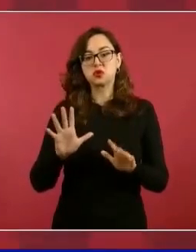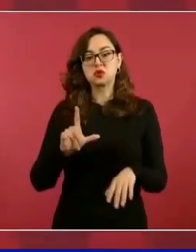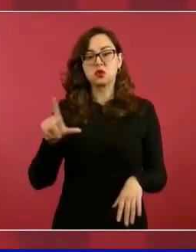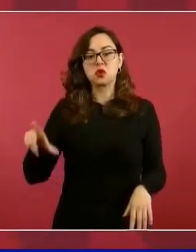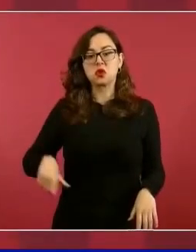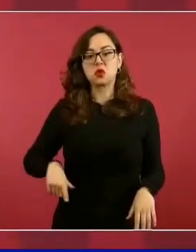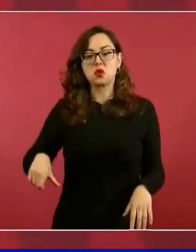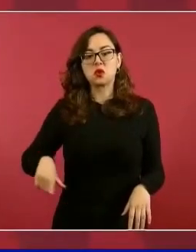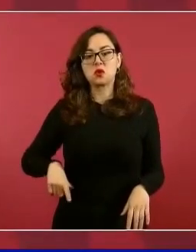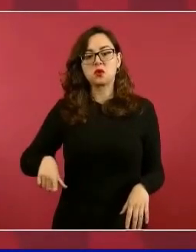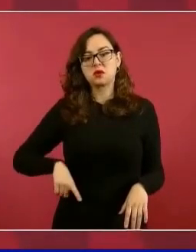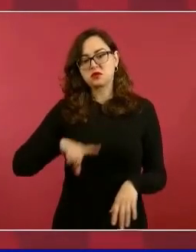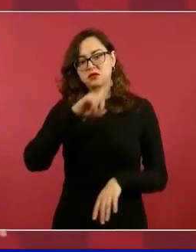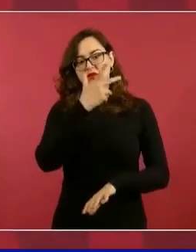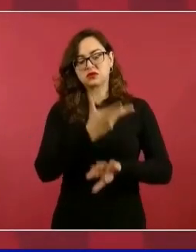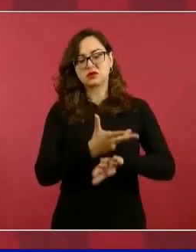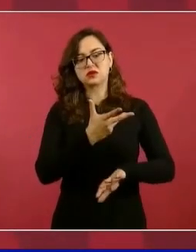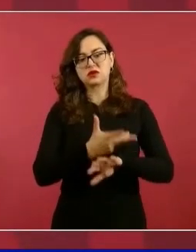gobierno de Roosevelt.